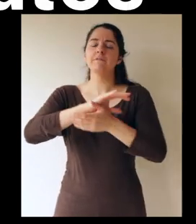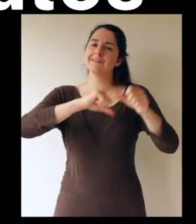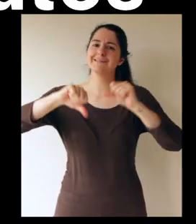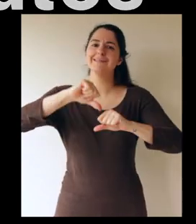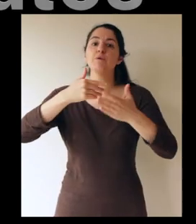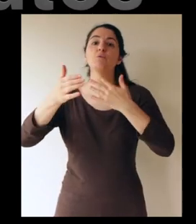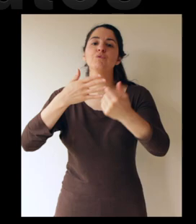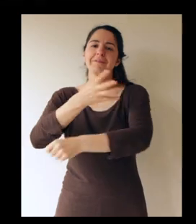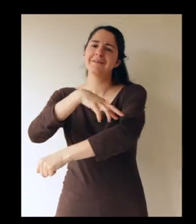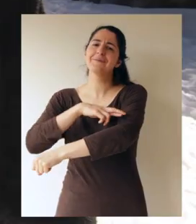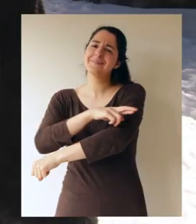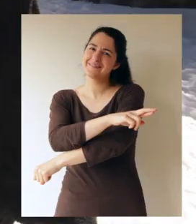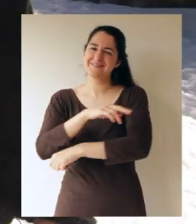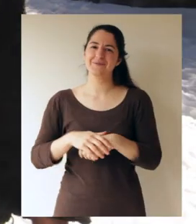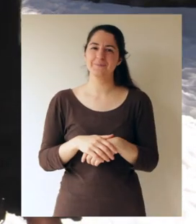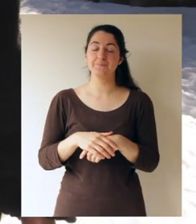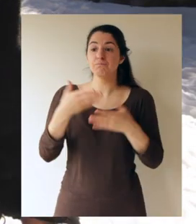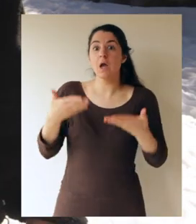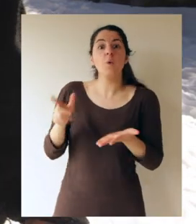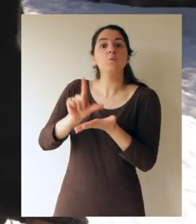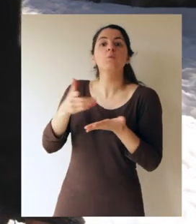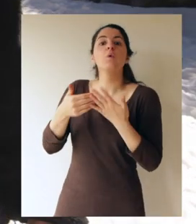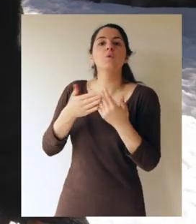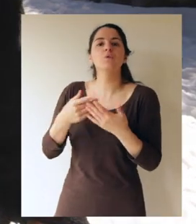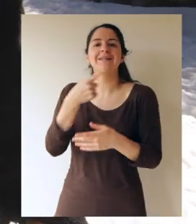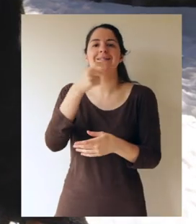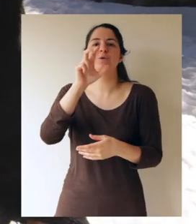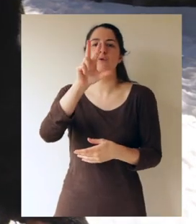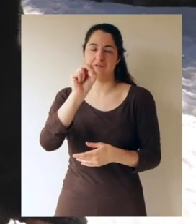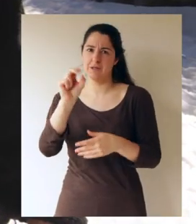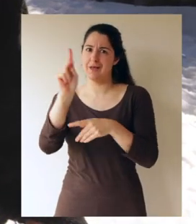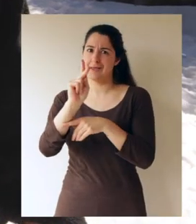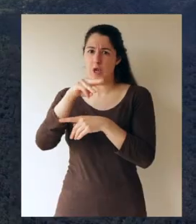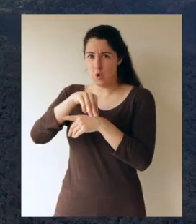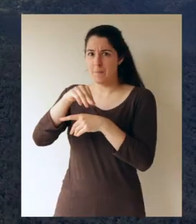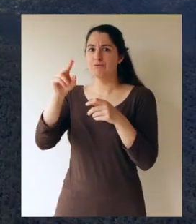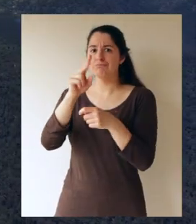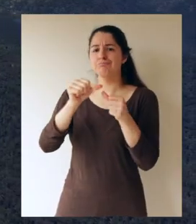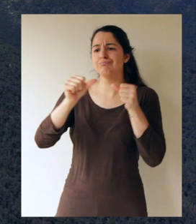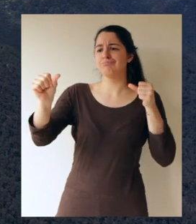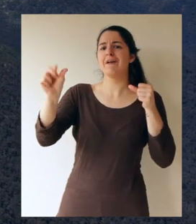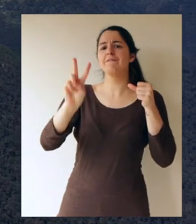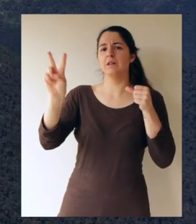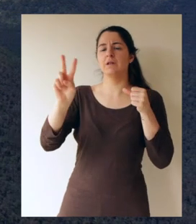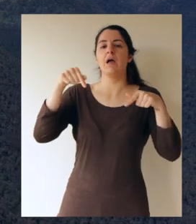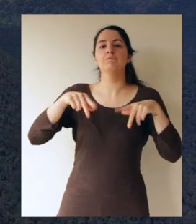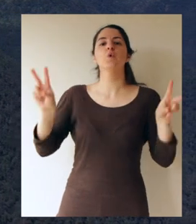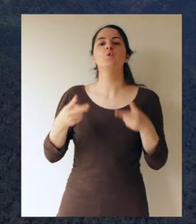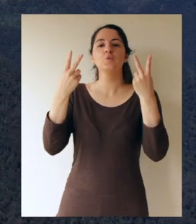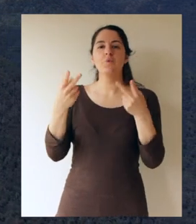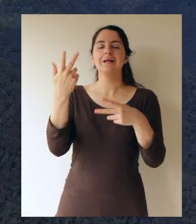desde la Región de los Ríos. Nos encontramos a 180 kilómetros de Valdivia, en una reserva que mantiene 7